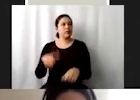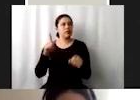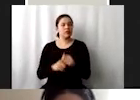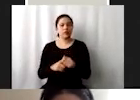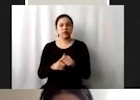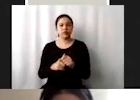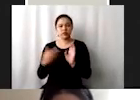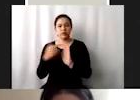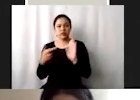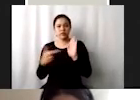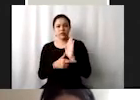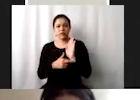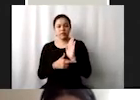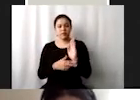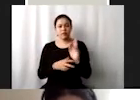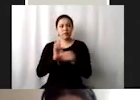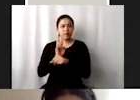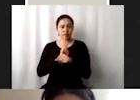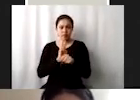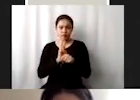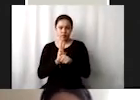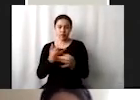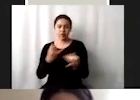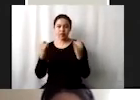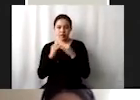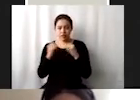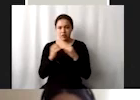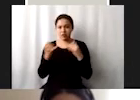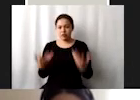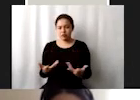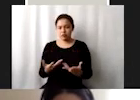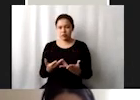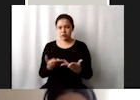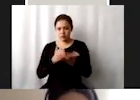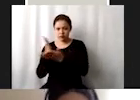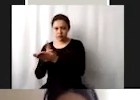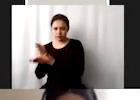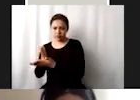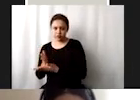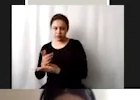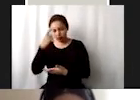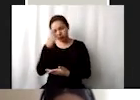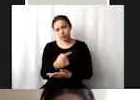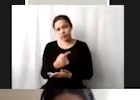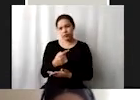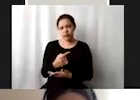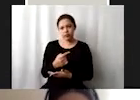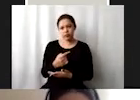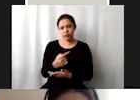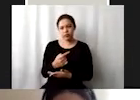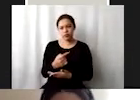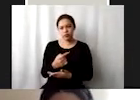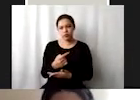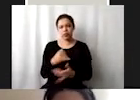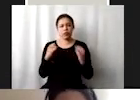reglamentación vigilancia de las instituciones intervención en decisiones adoptadas por instituciones